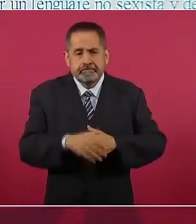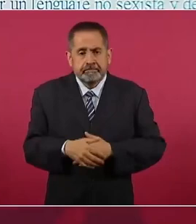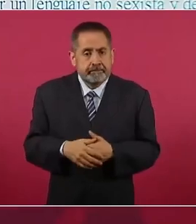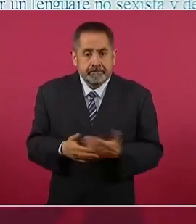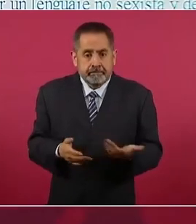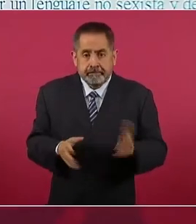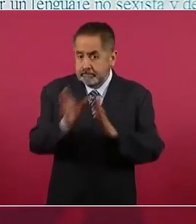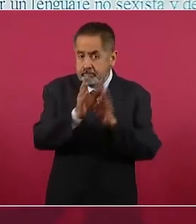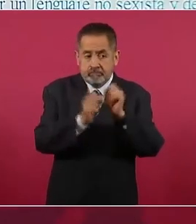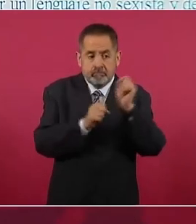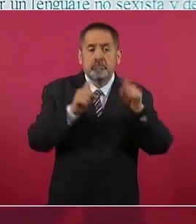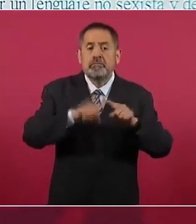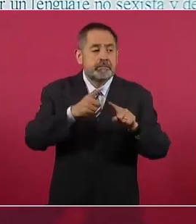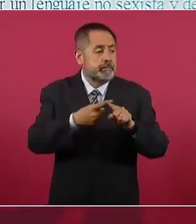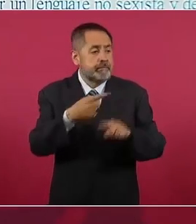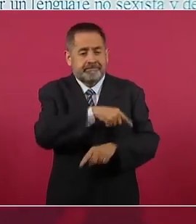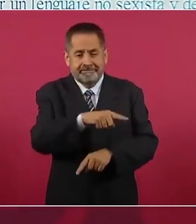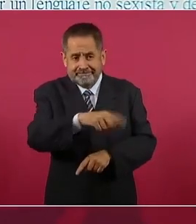reforma la hicieron ellos.